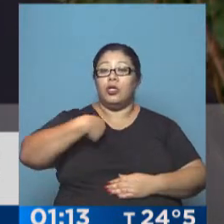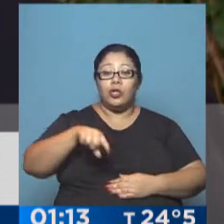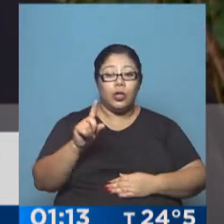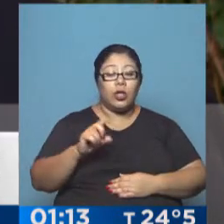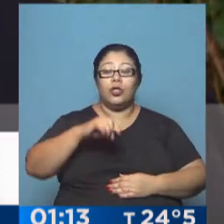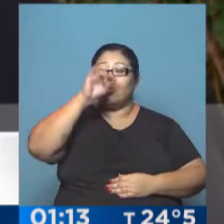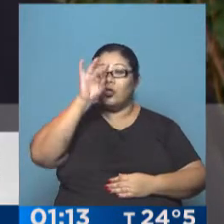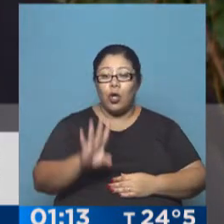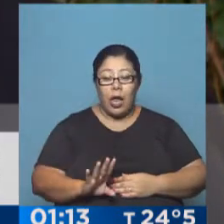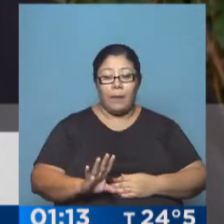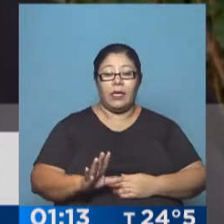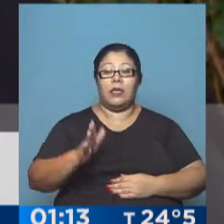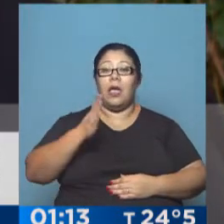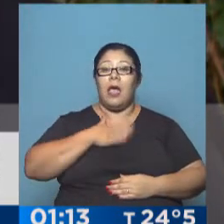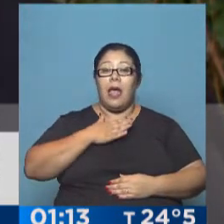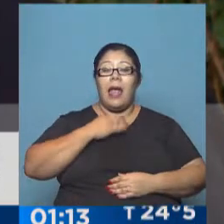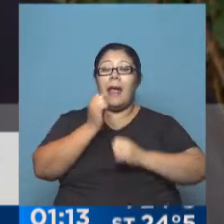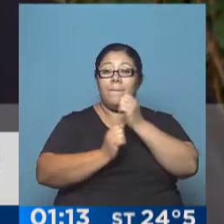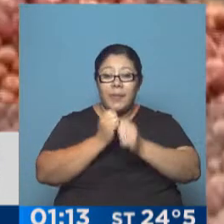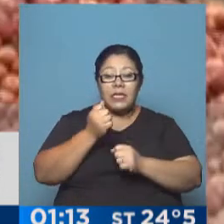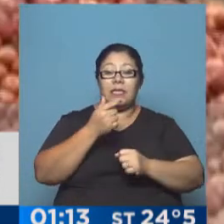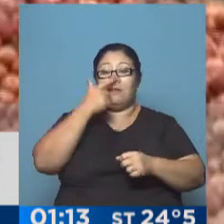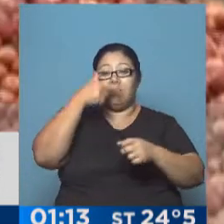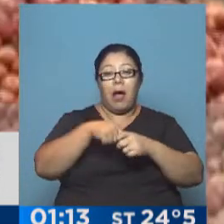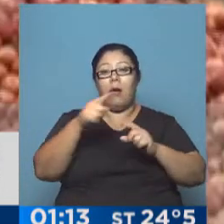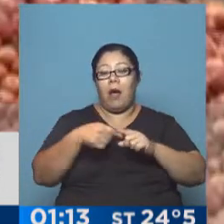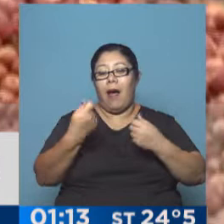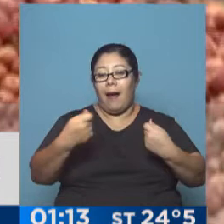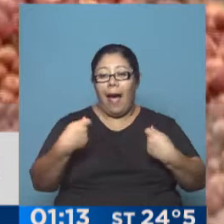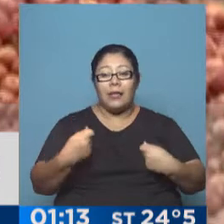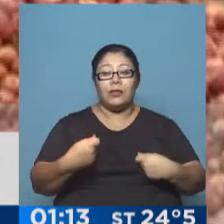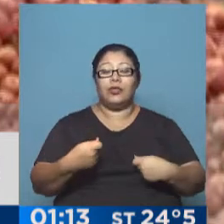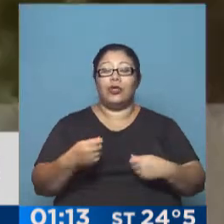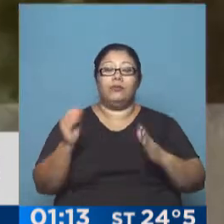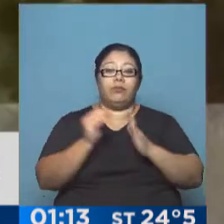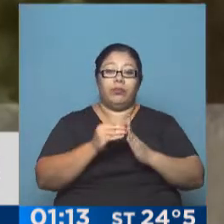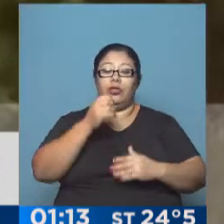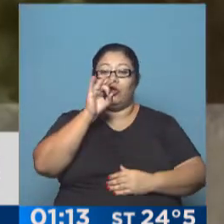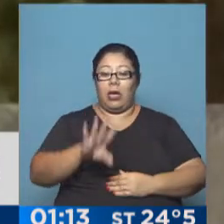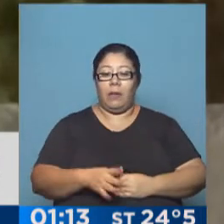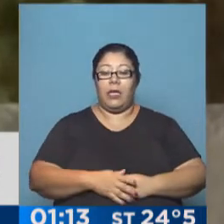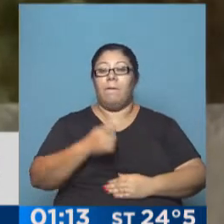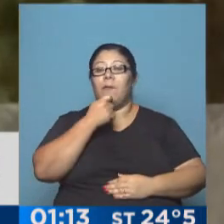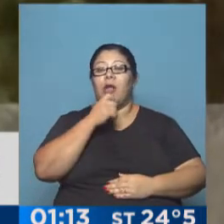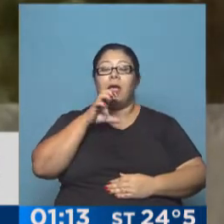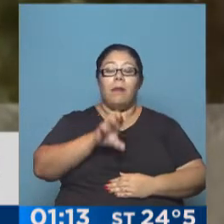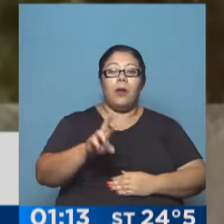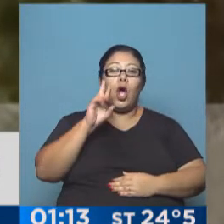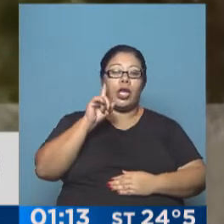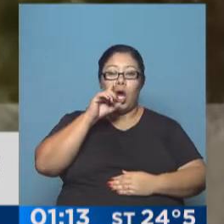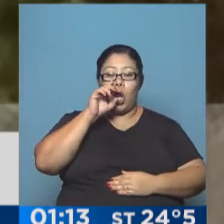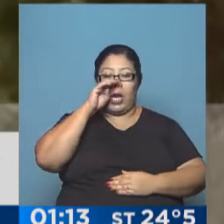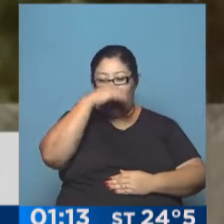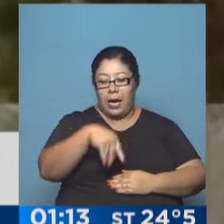insumos que hacen a nuestro componente para poder hacer el transporte nada más. Como digo, el ejemplo de Río Negro, le puedo decir lo que pasa en Mendoza, lo que pasa en el sur,